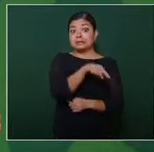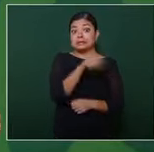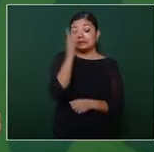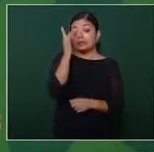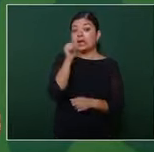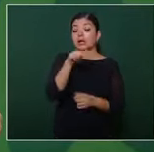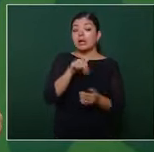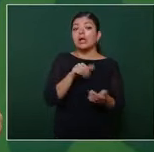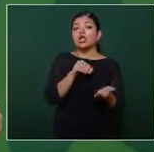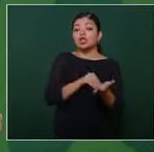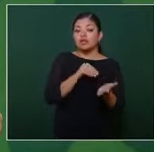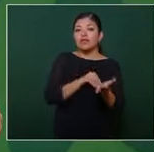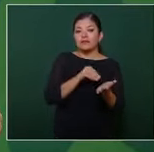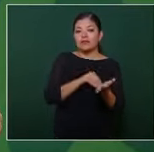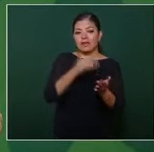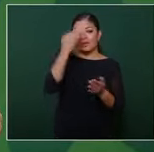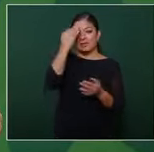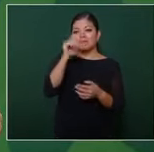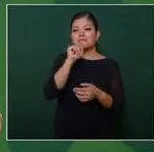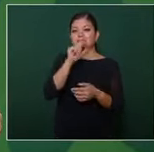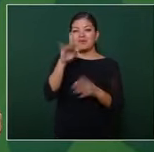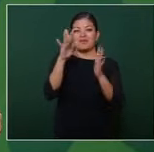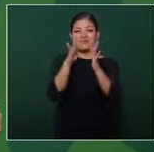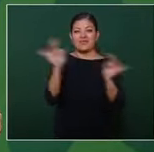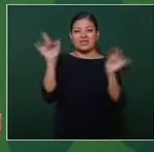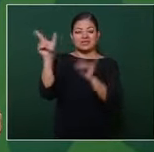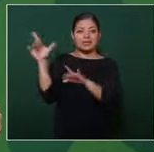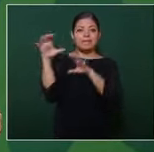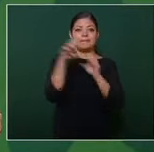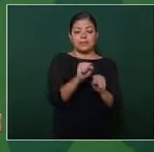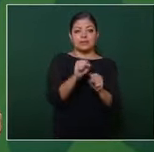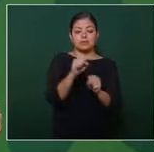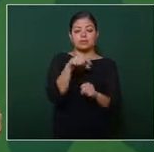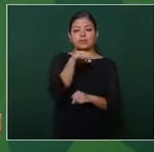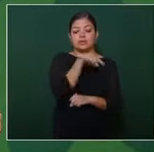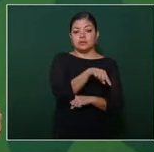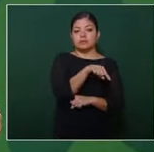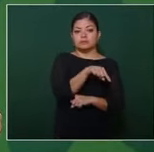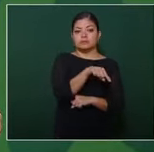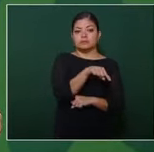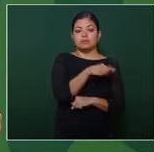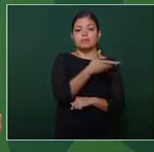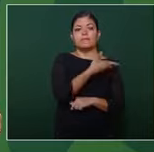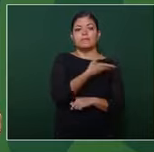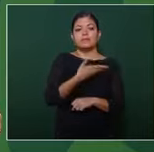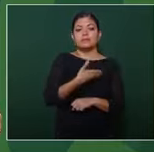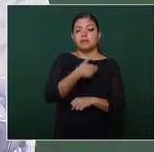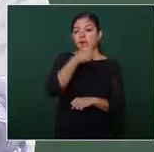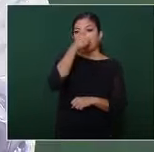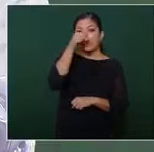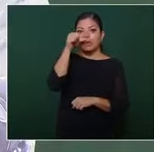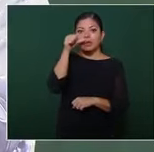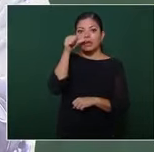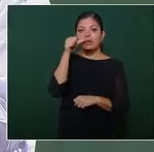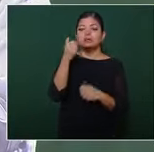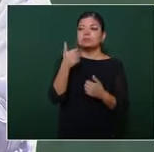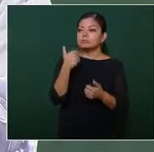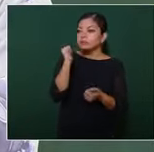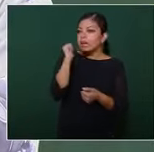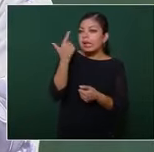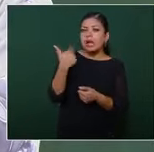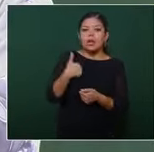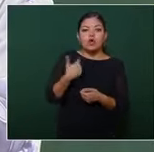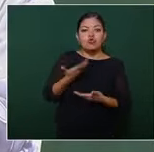cuando la intervención francesa fue a decirle al presidente Juárez que se ponía a sus